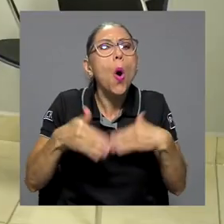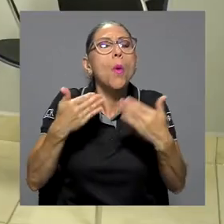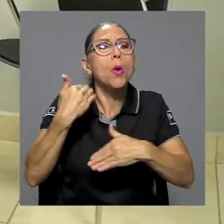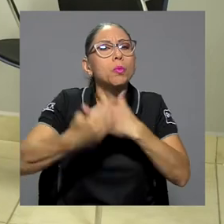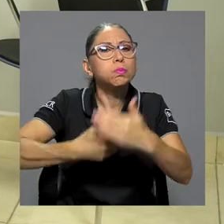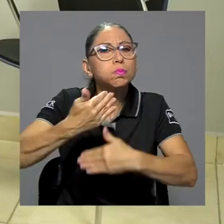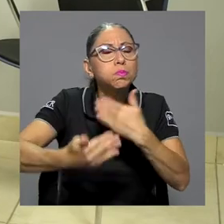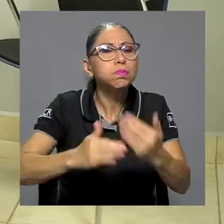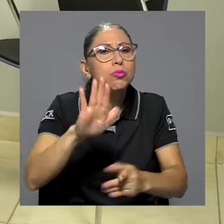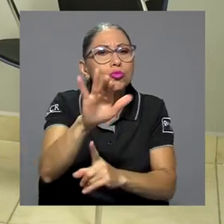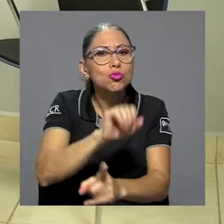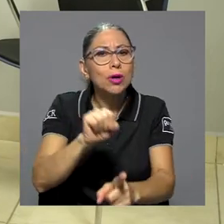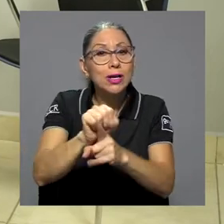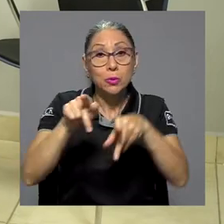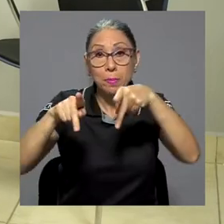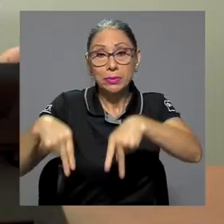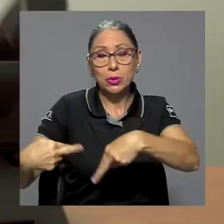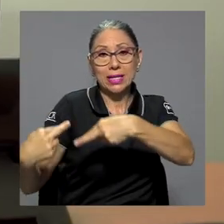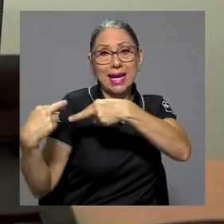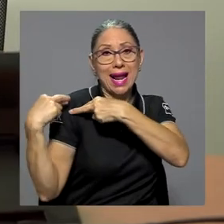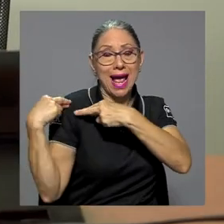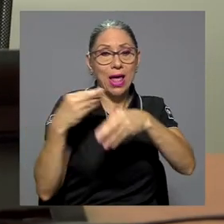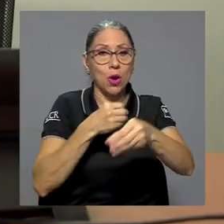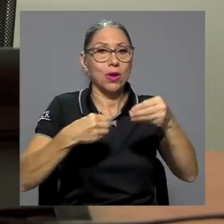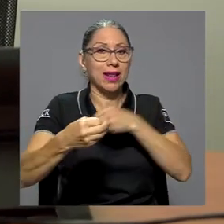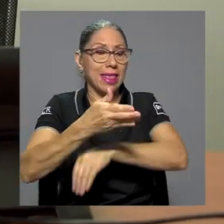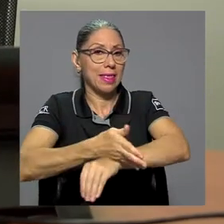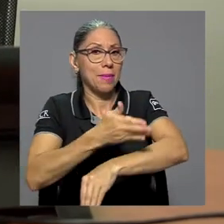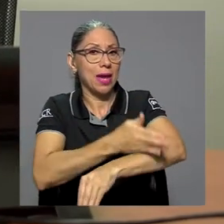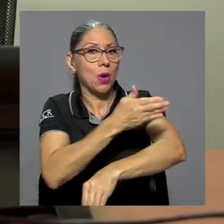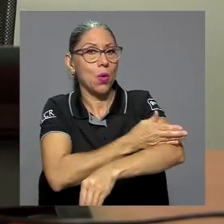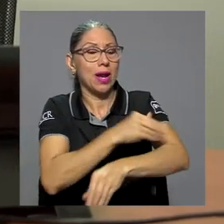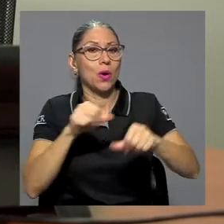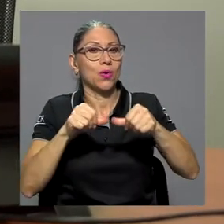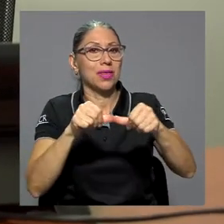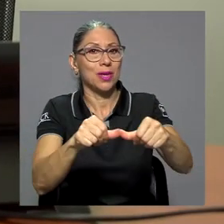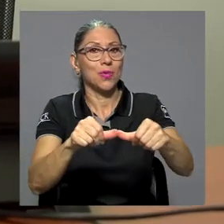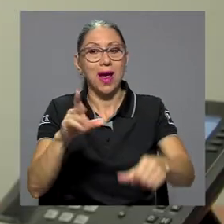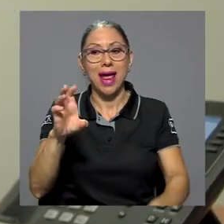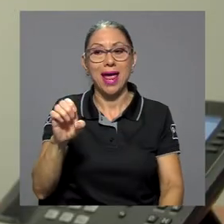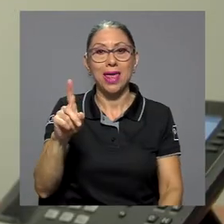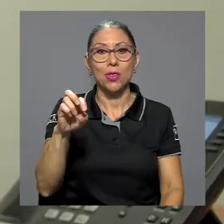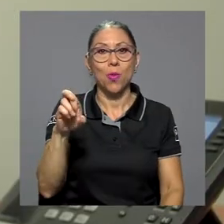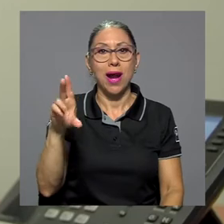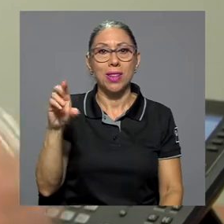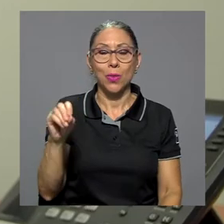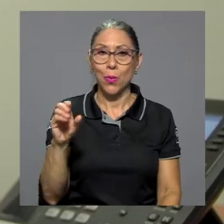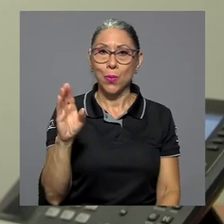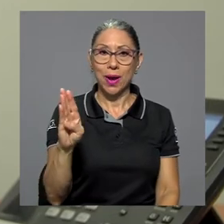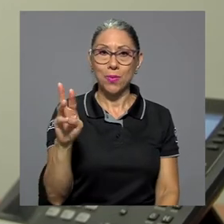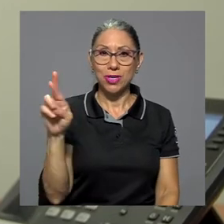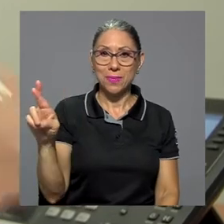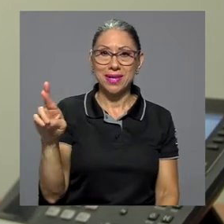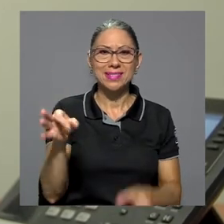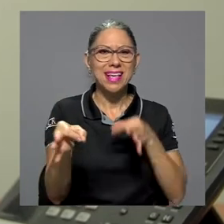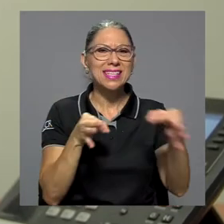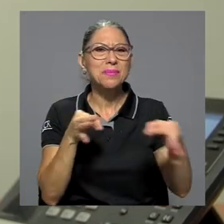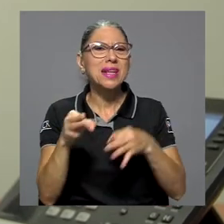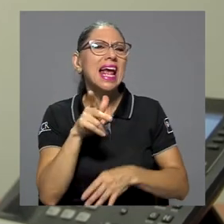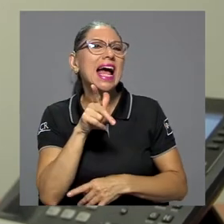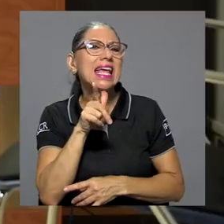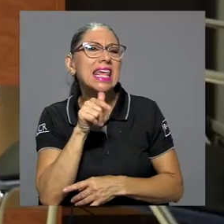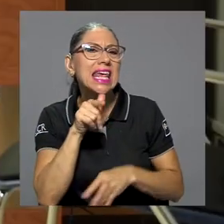El encargado de la unidad de mejora continua, Eduardo Bravo Ramírez, explica quiénes pueden verse